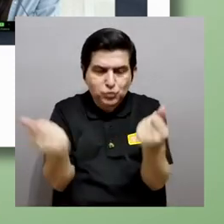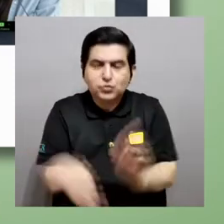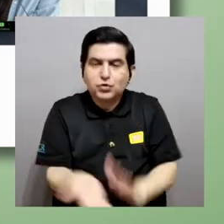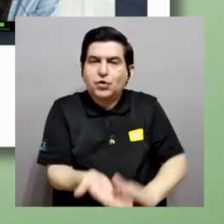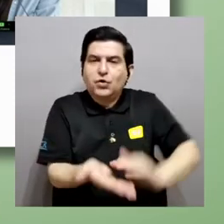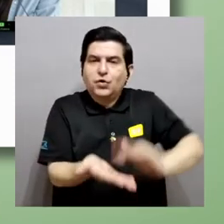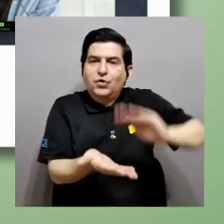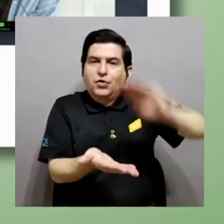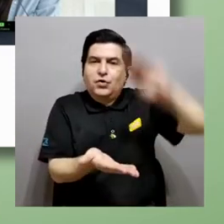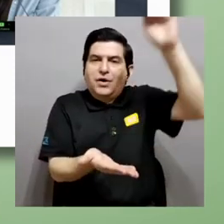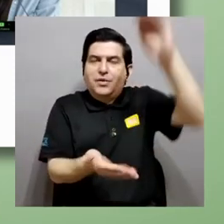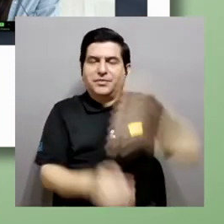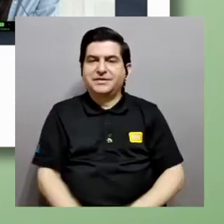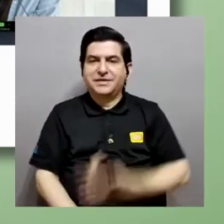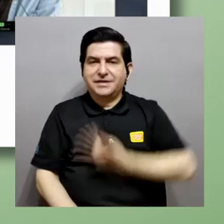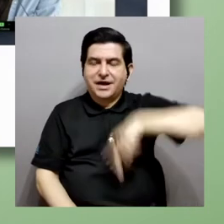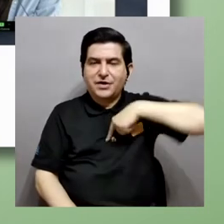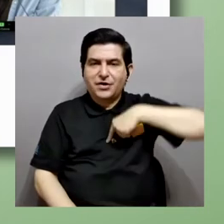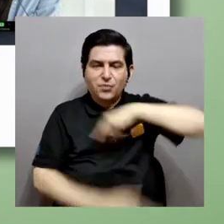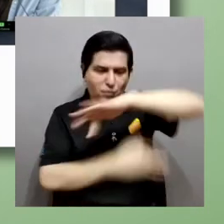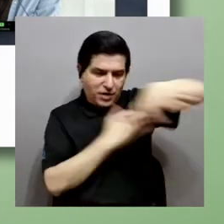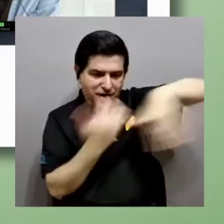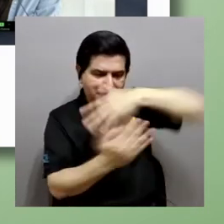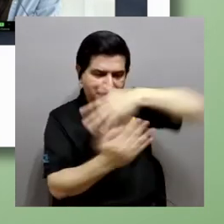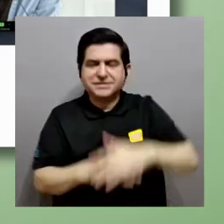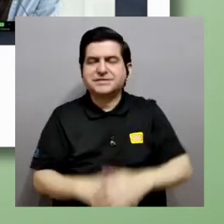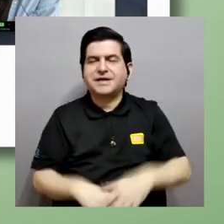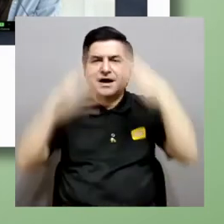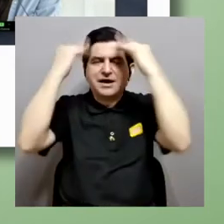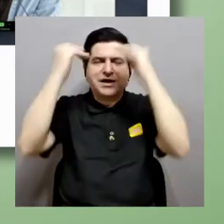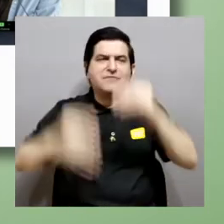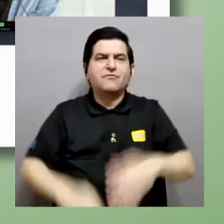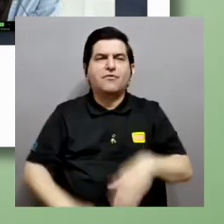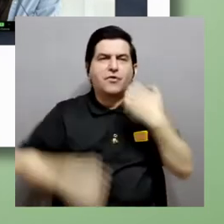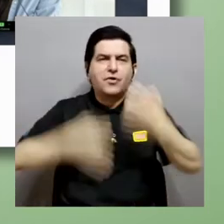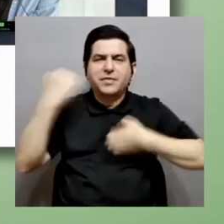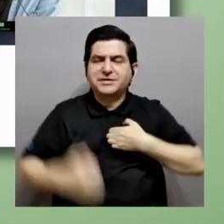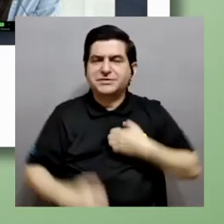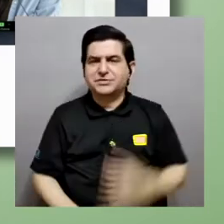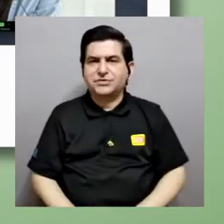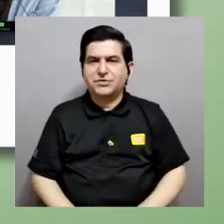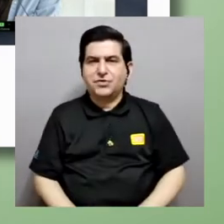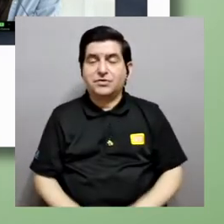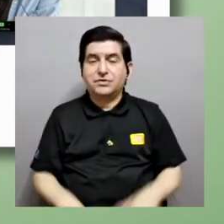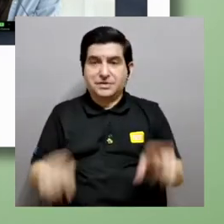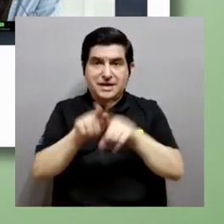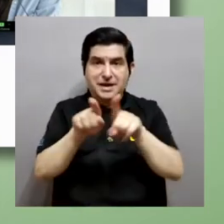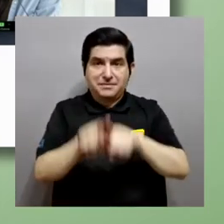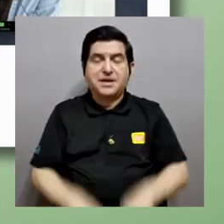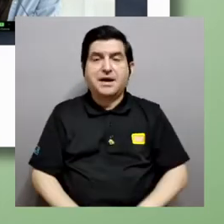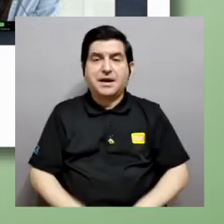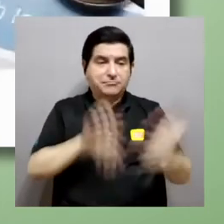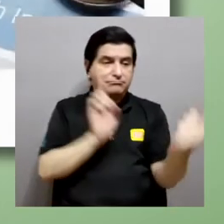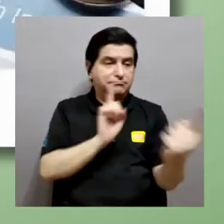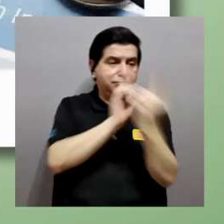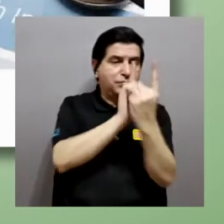para aumentar nuestras interacciones con información emocional tanto cara a cara como en la modalidad virtual.